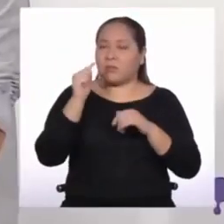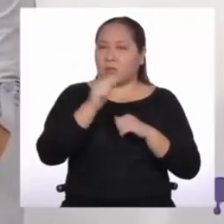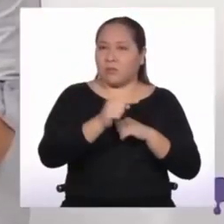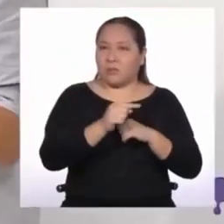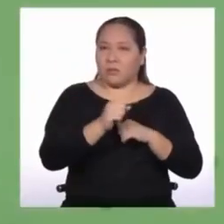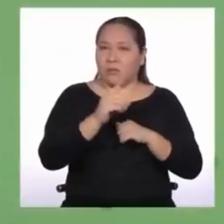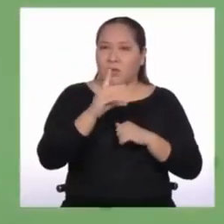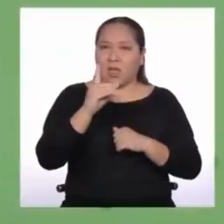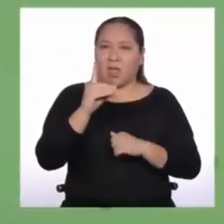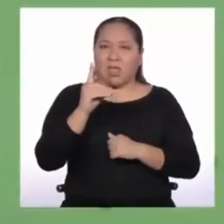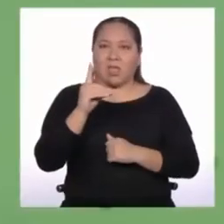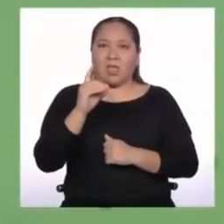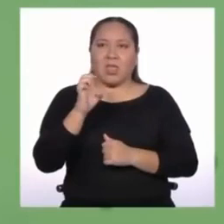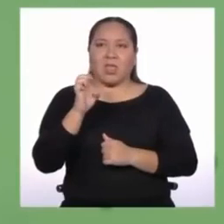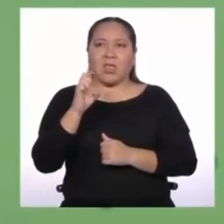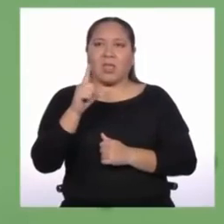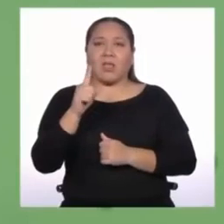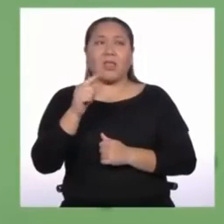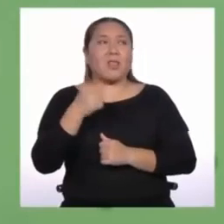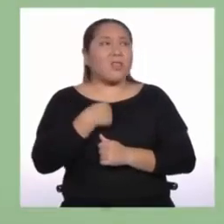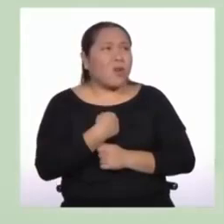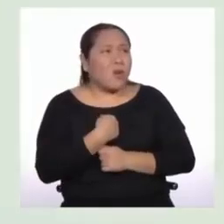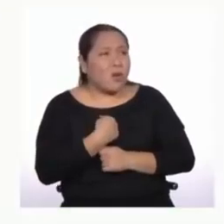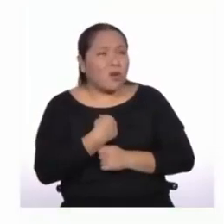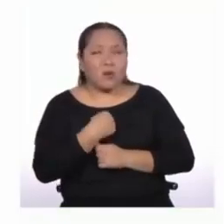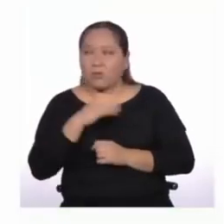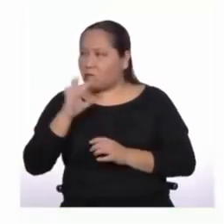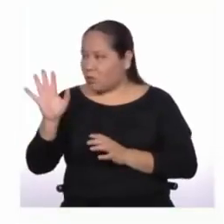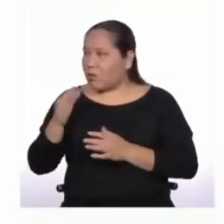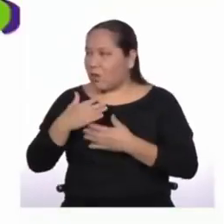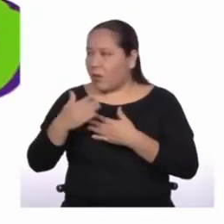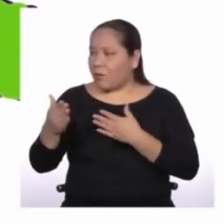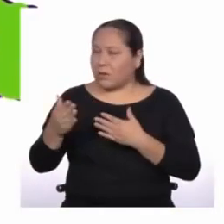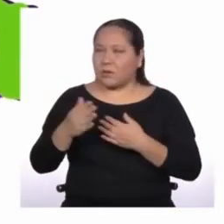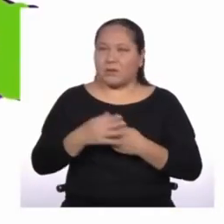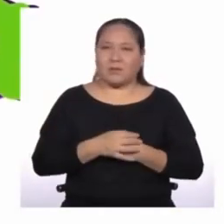por ti, Delta. ¿Y yo? Tú después.